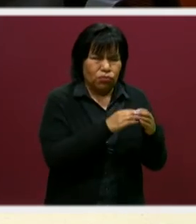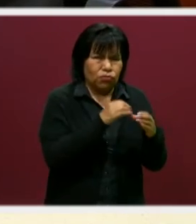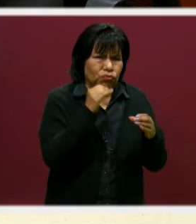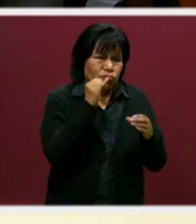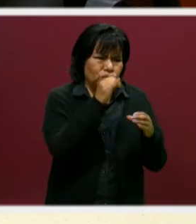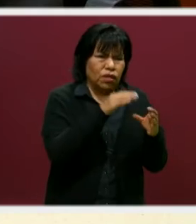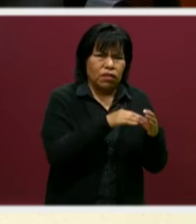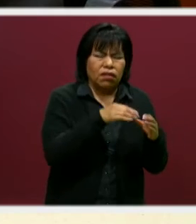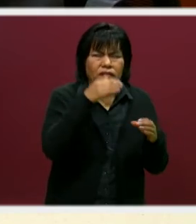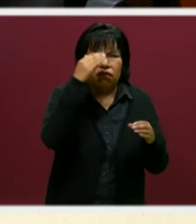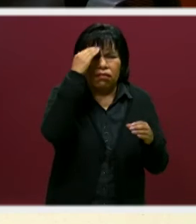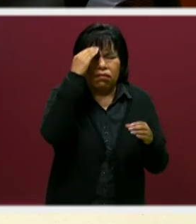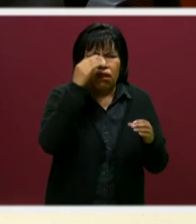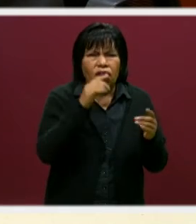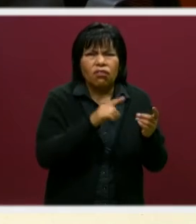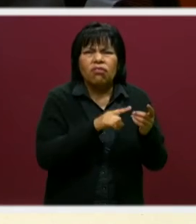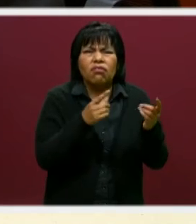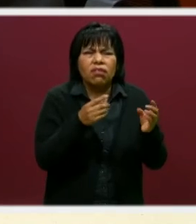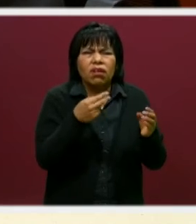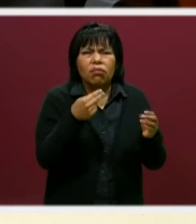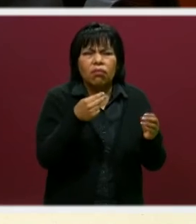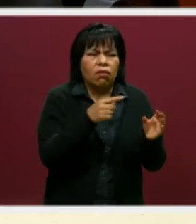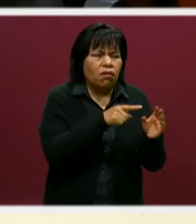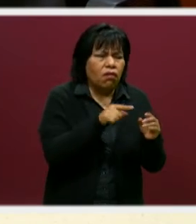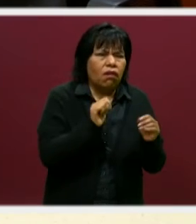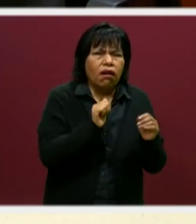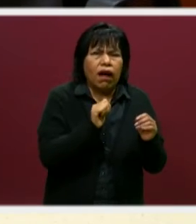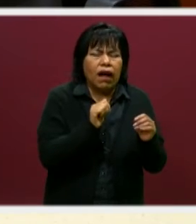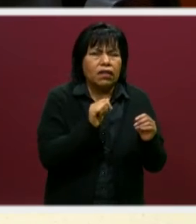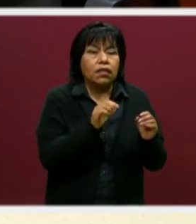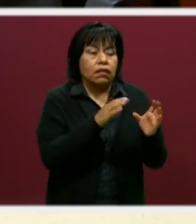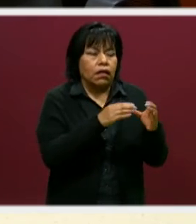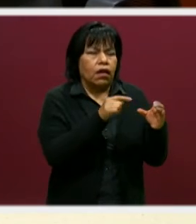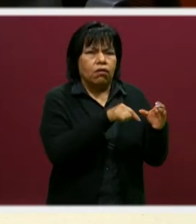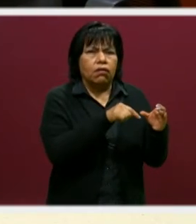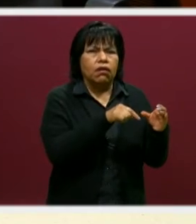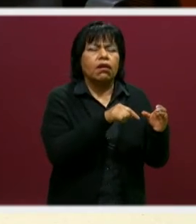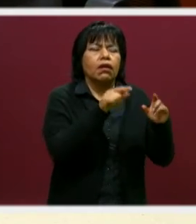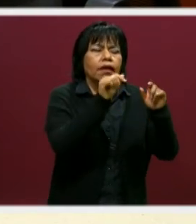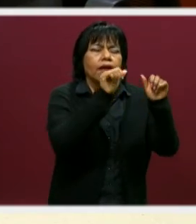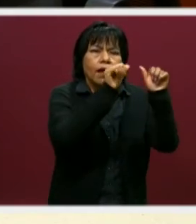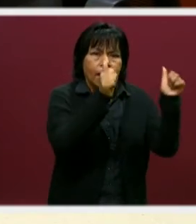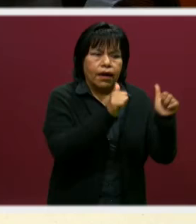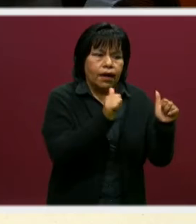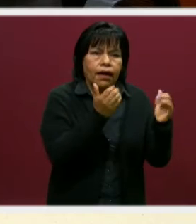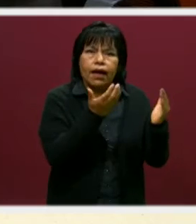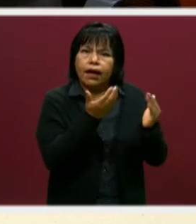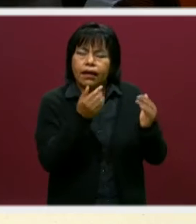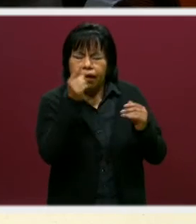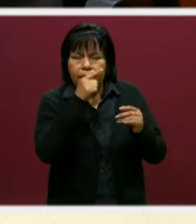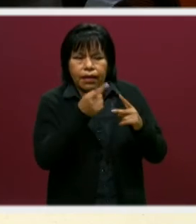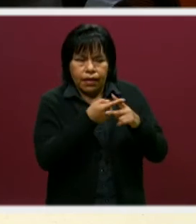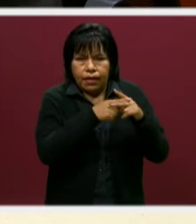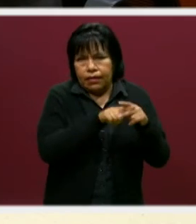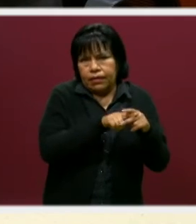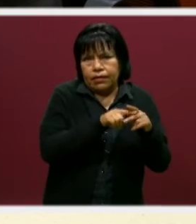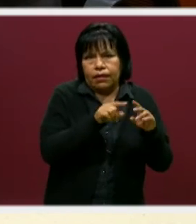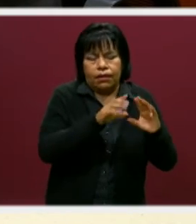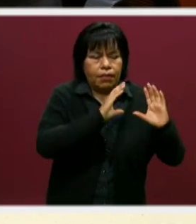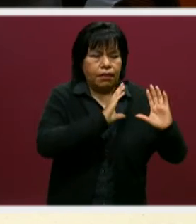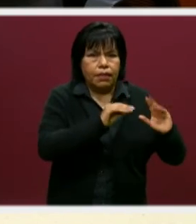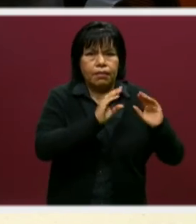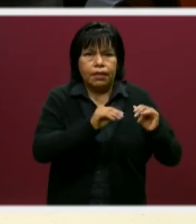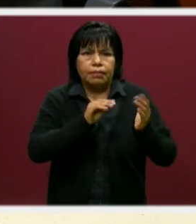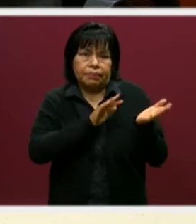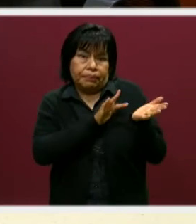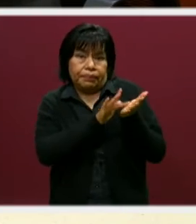gente ni siquiera conocía dónde estaba Cohuecan, estamos empezando a ver el tipo de artesanía que hacen allá para empezar a enseñarlos,